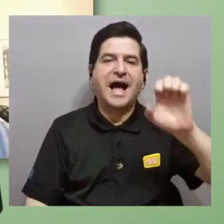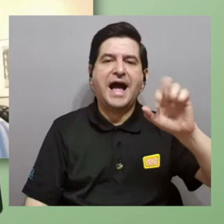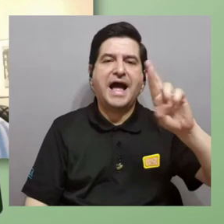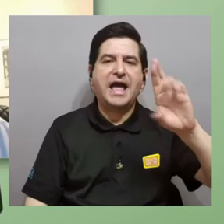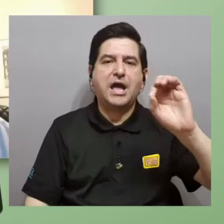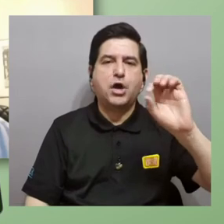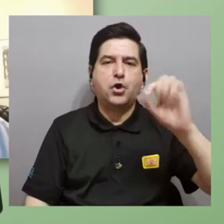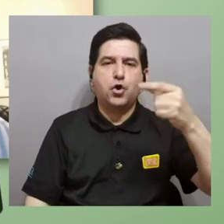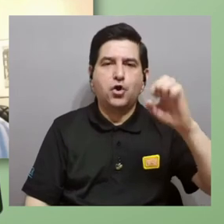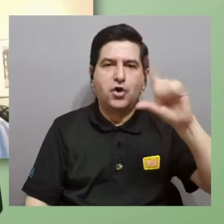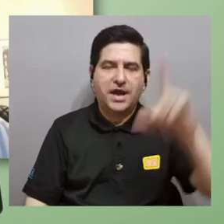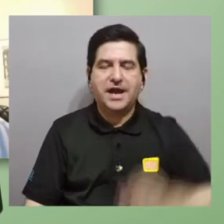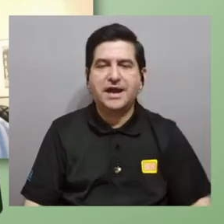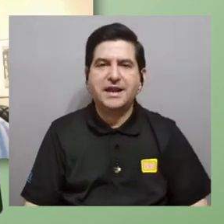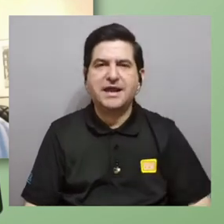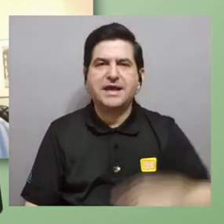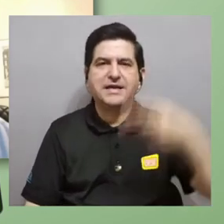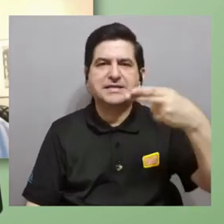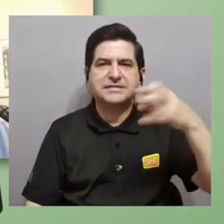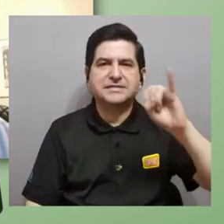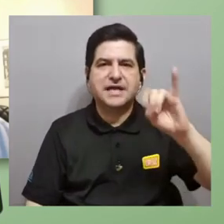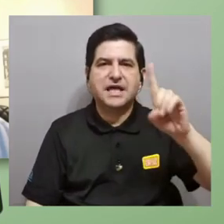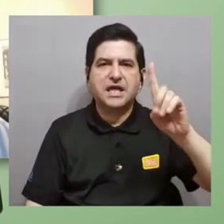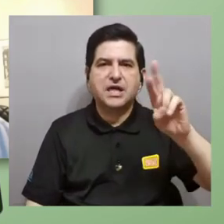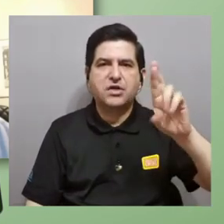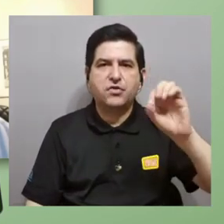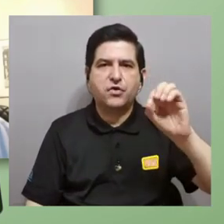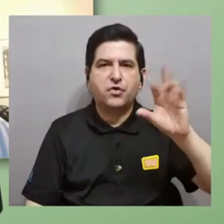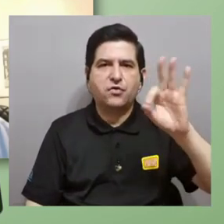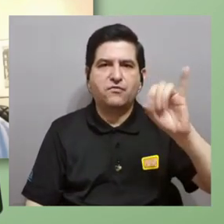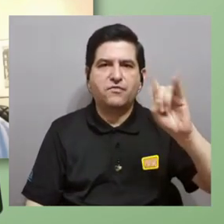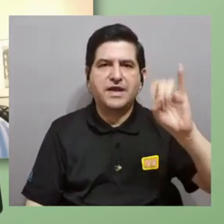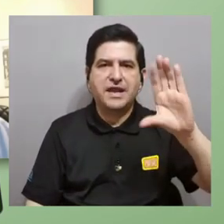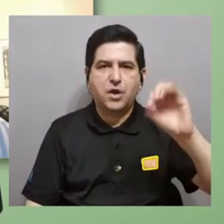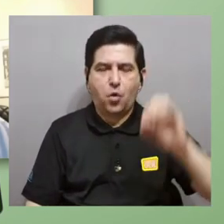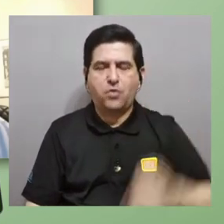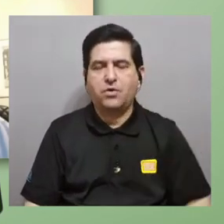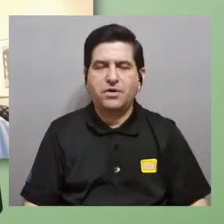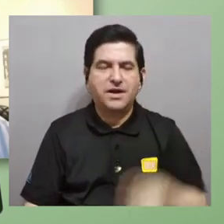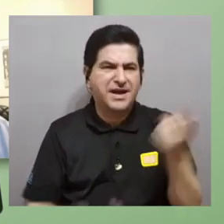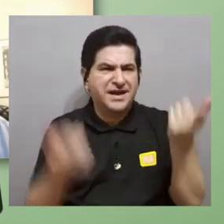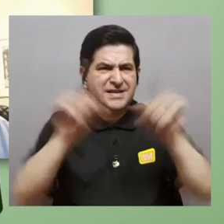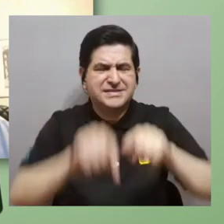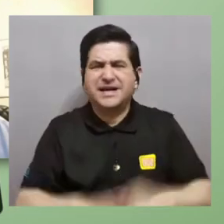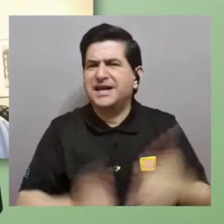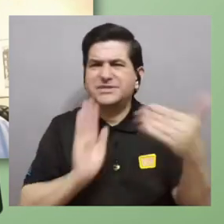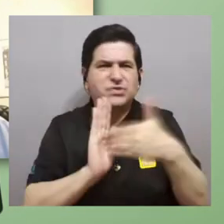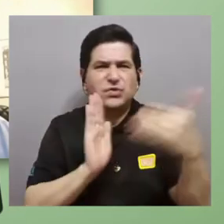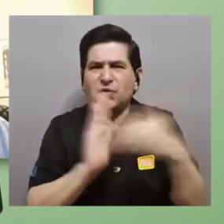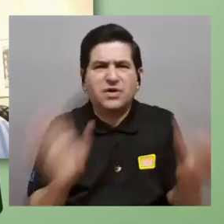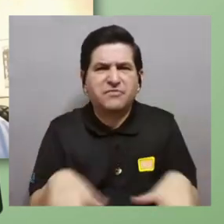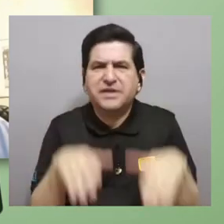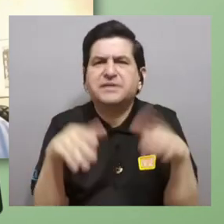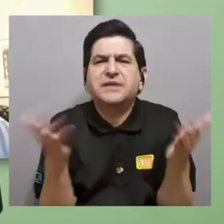usualmente es hidrofílico ¿cómo están trabajando para que digamos no lo afecte esto?